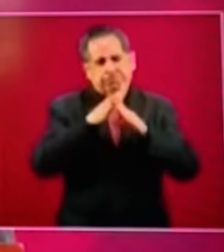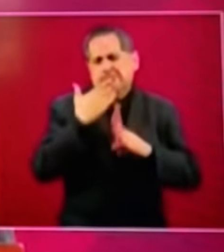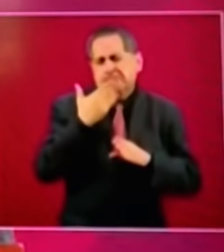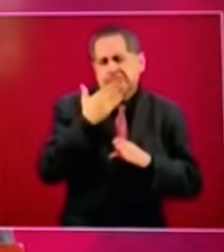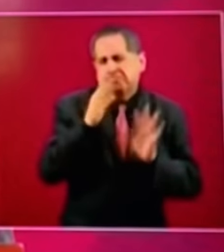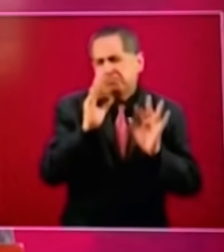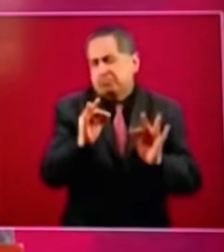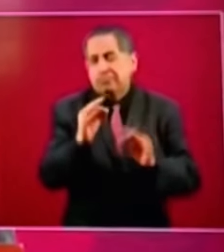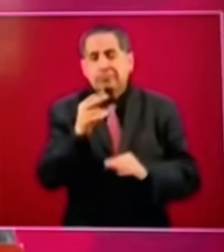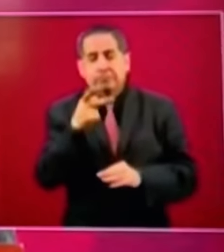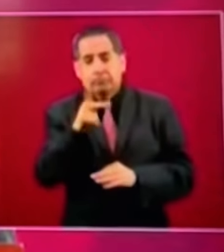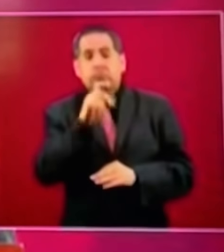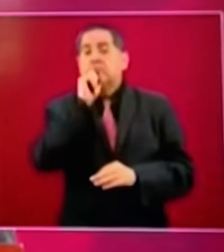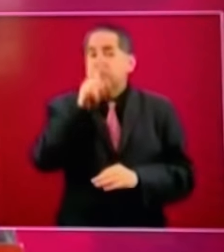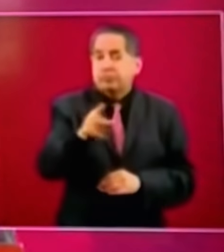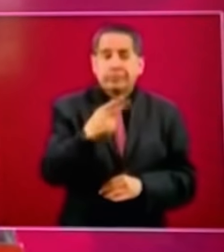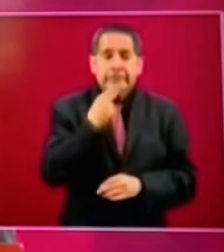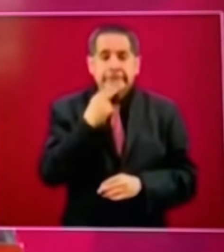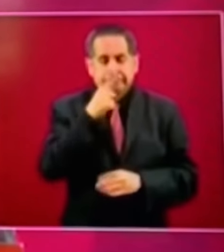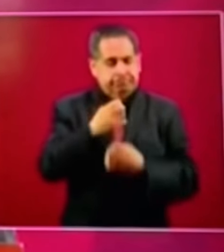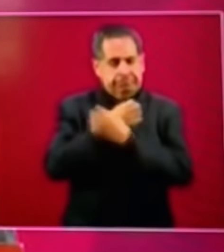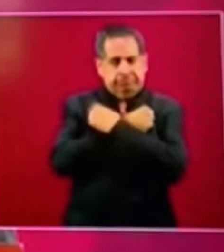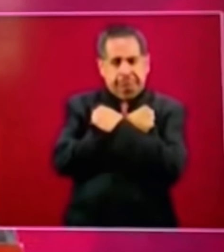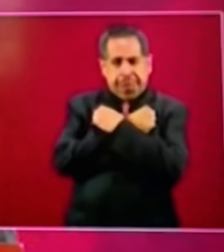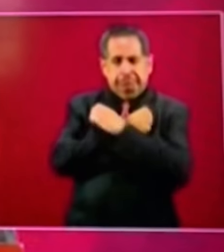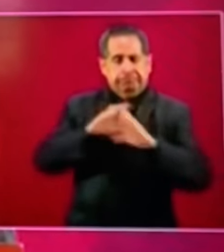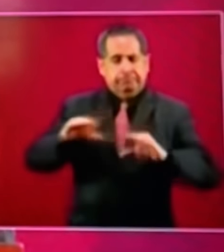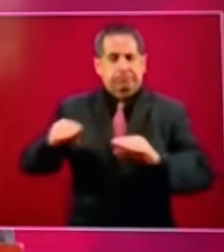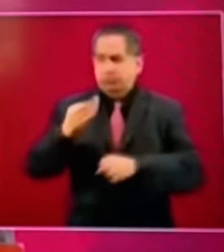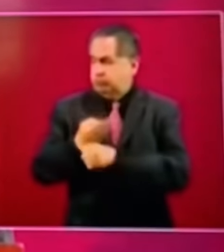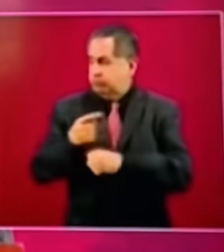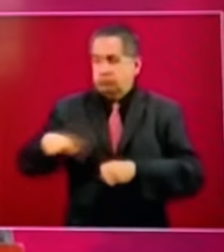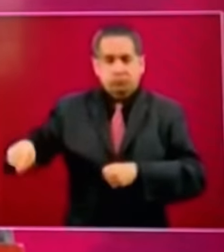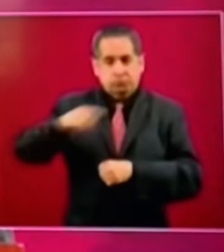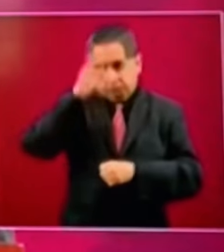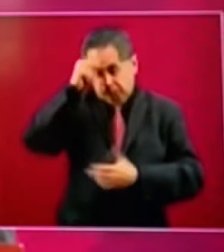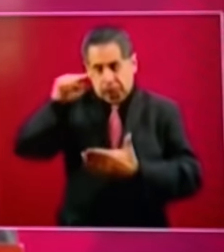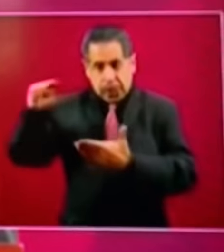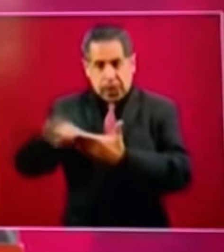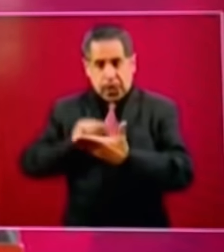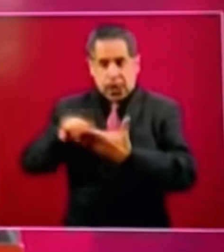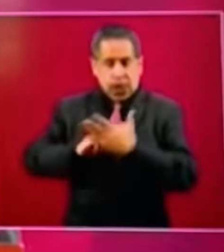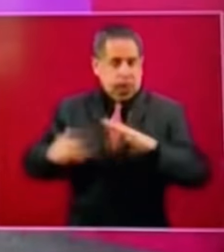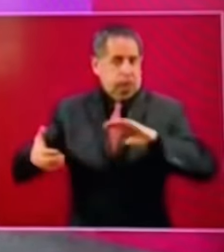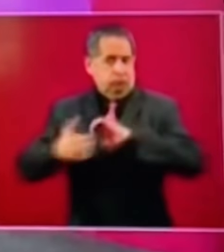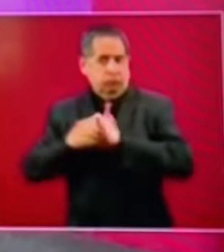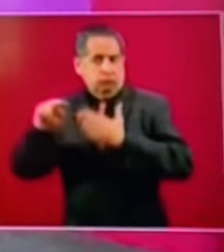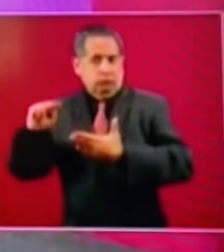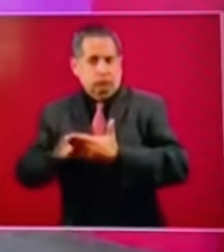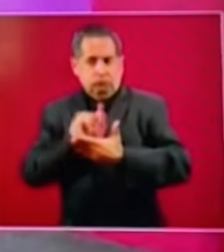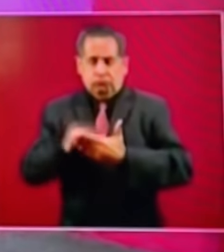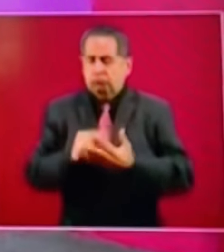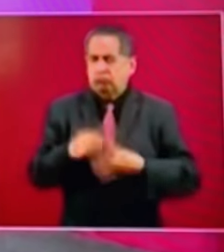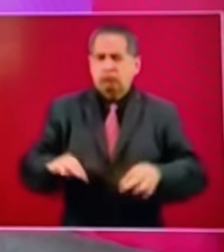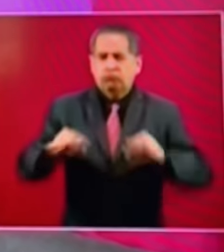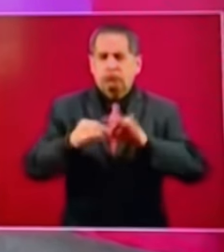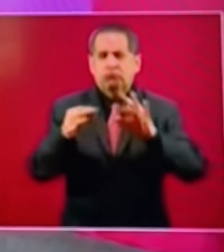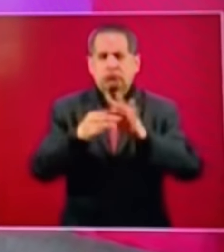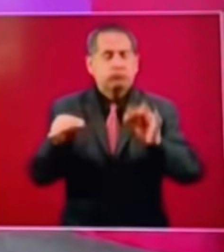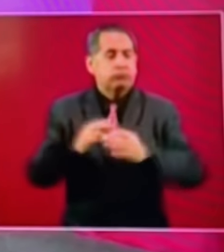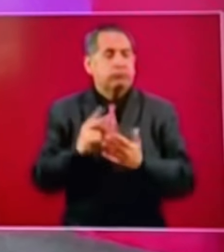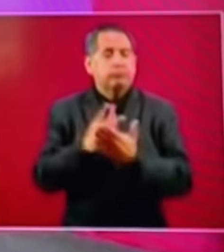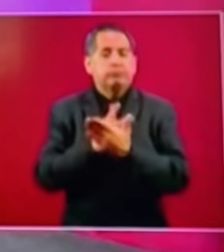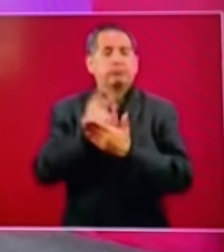poderoso vehículo para la educación como lo muestra el convenio que hoy suscribimos vale la pena destacar que no existen